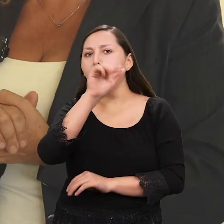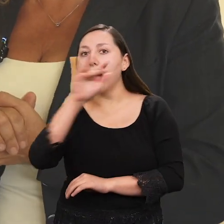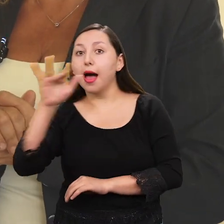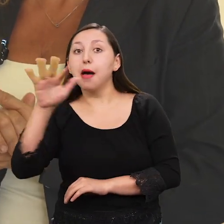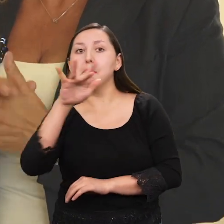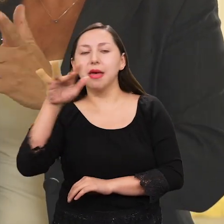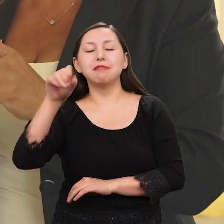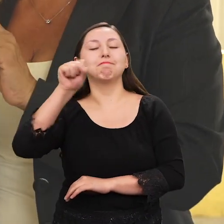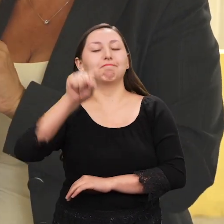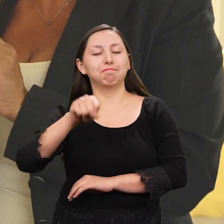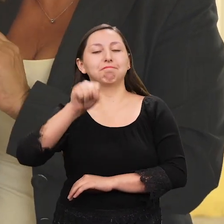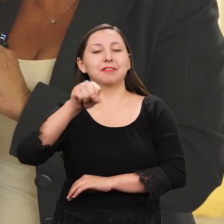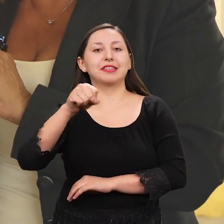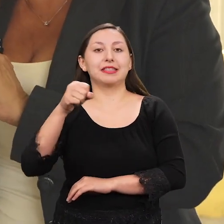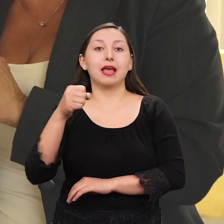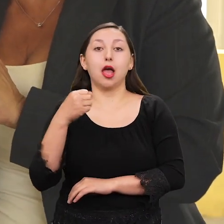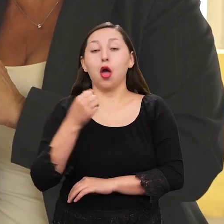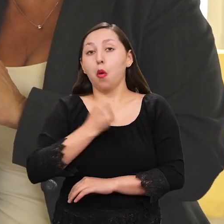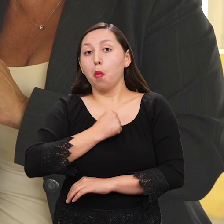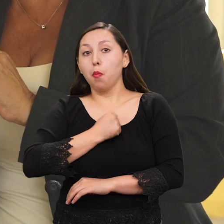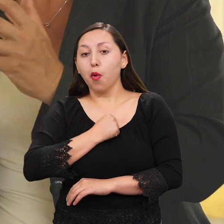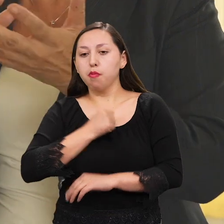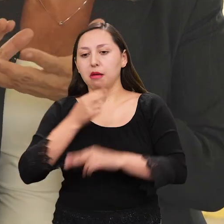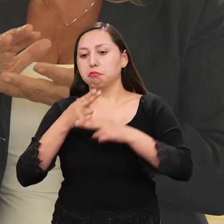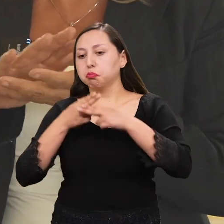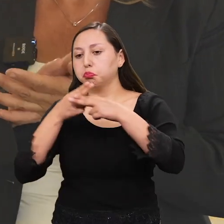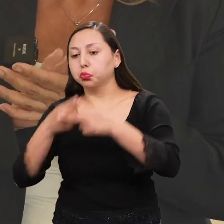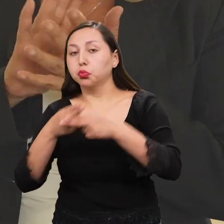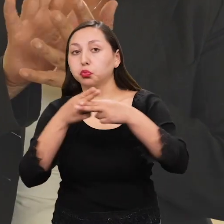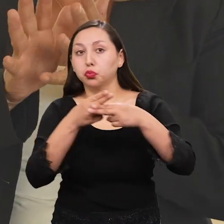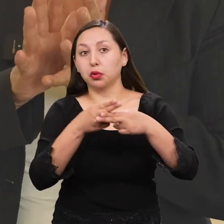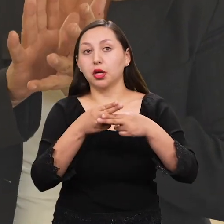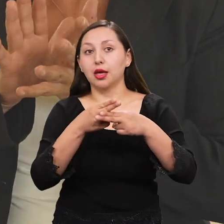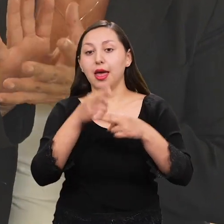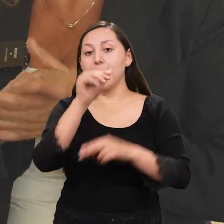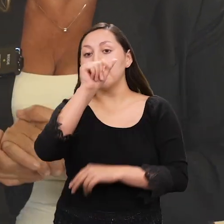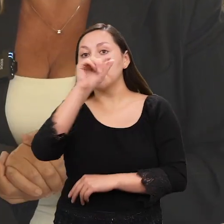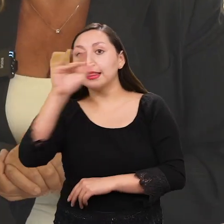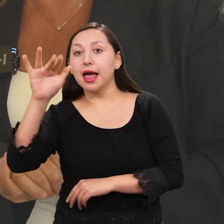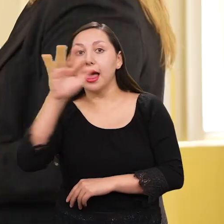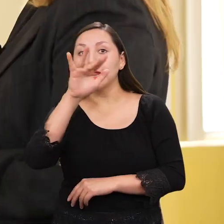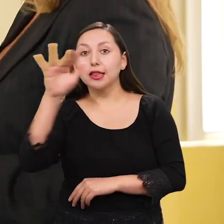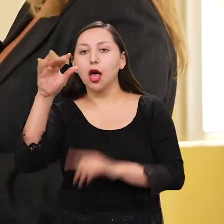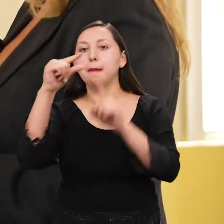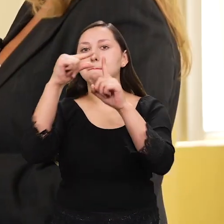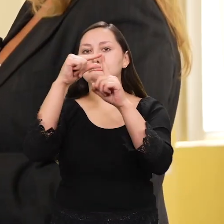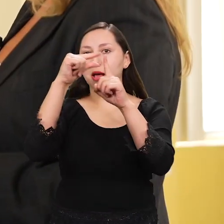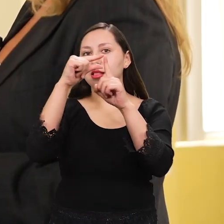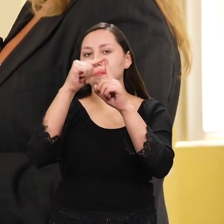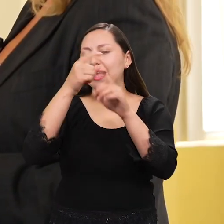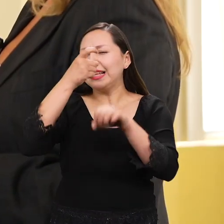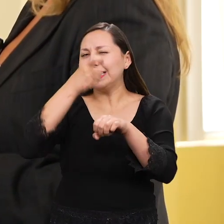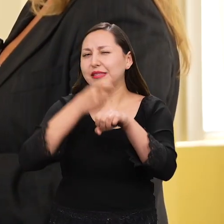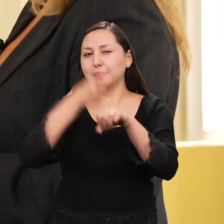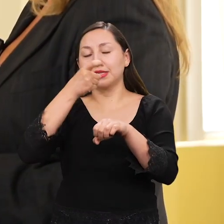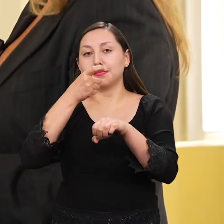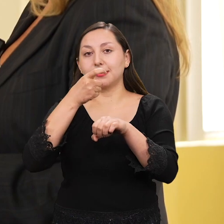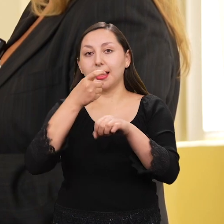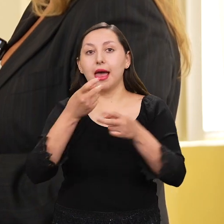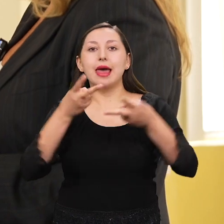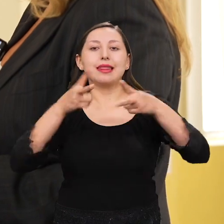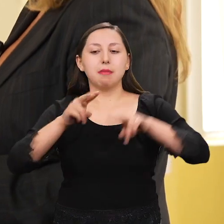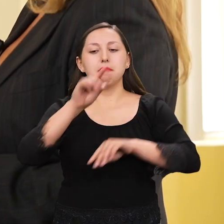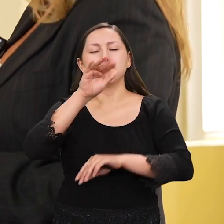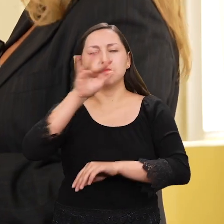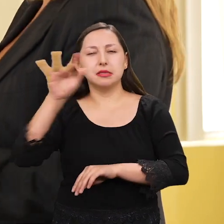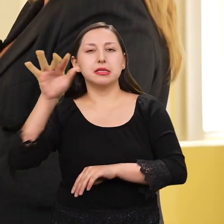tu propia seña, pero también tienes que hacer la dictología, que es utilizar el alfabeto. ¡Oh! ¡Qué